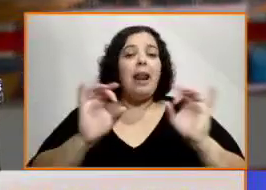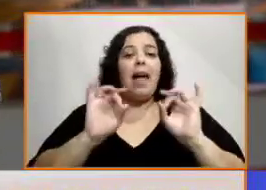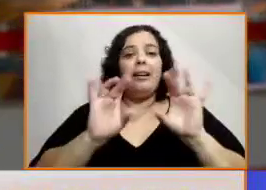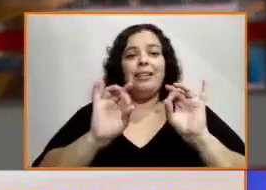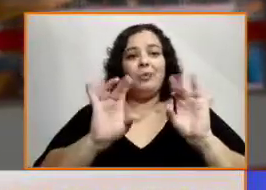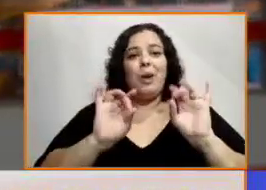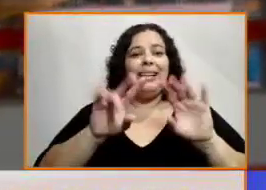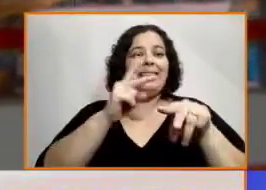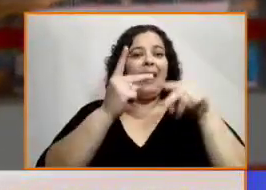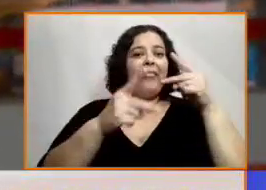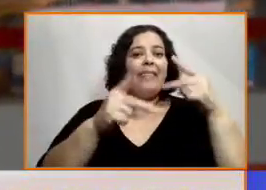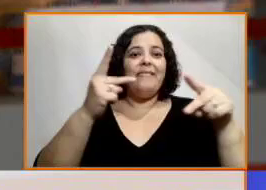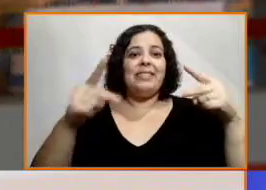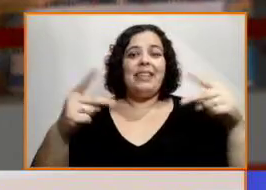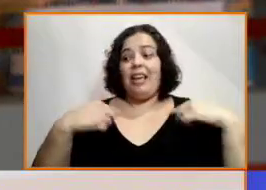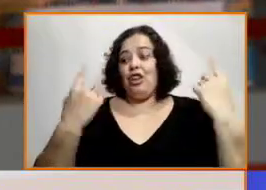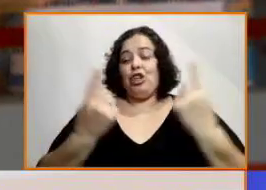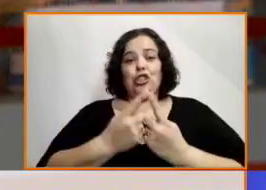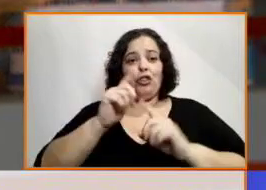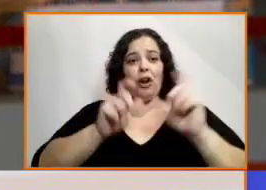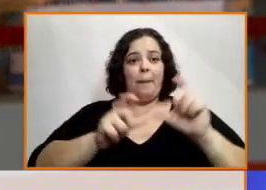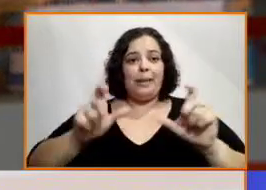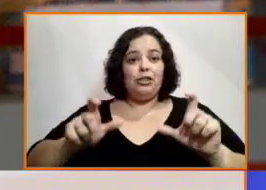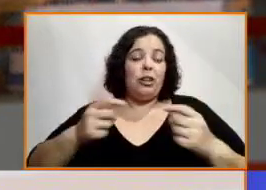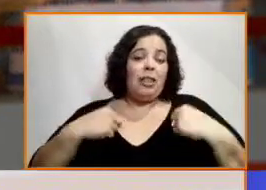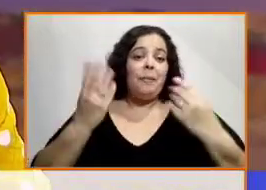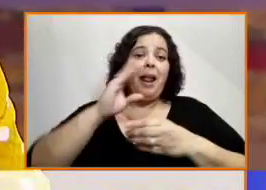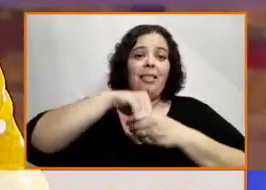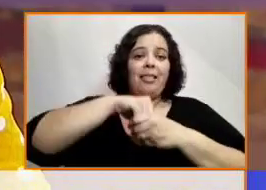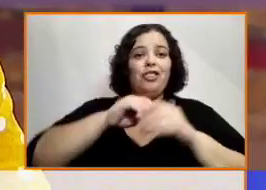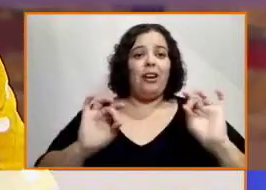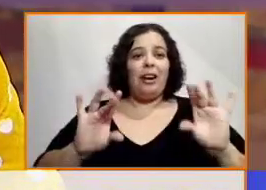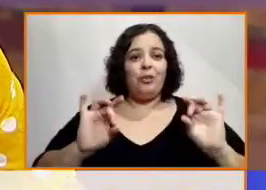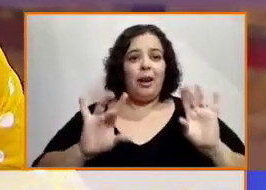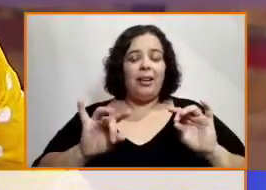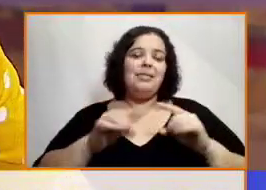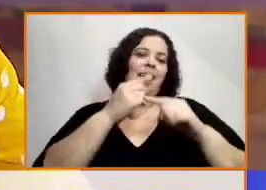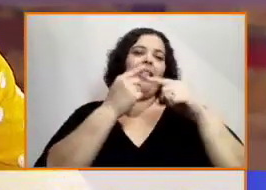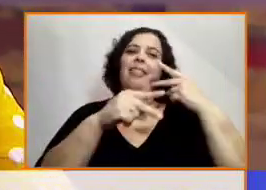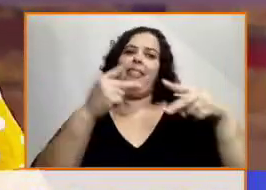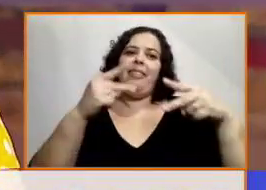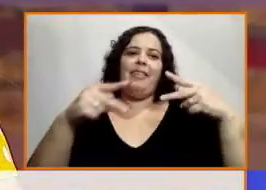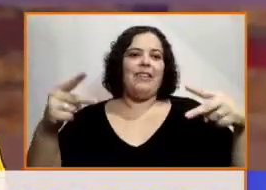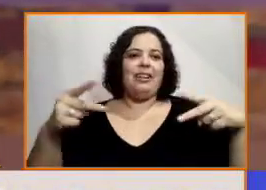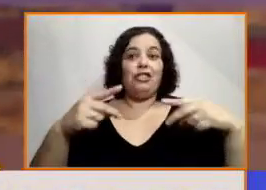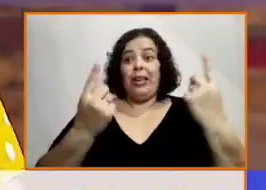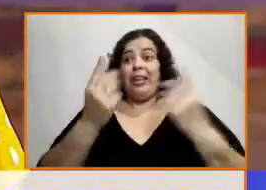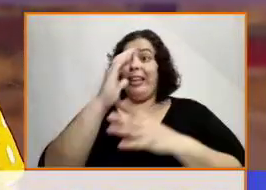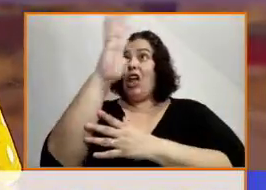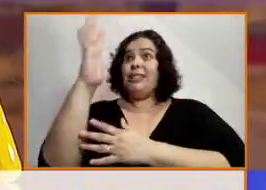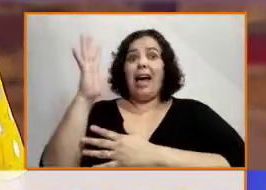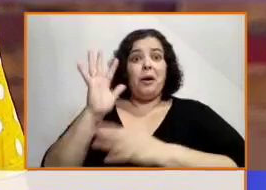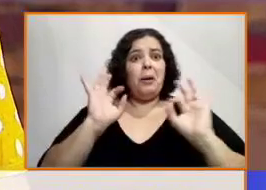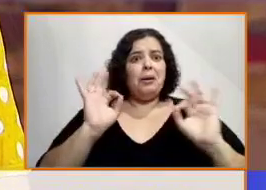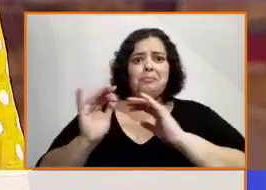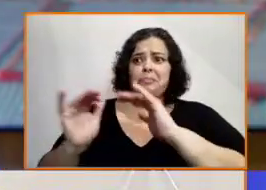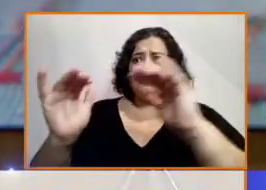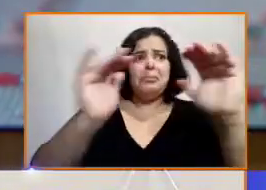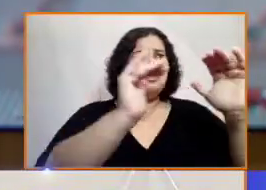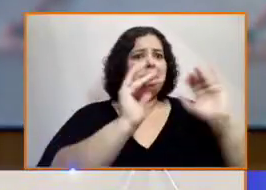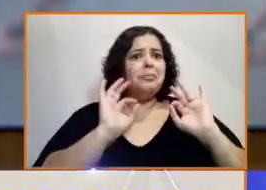parte de esa naturaleza. Y además conviven armónicamente. Claro. Y así deberíamos ser nosotros también, los humanos. Súper interesante. Muy bien.